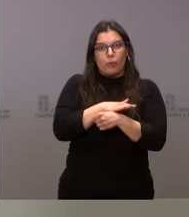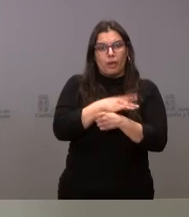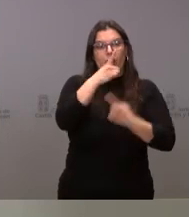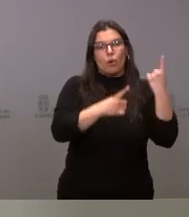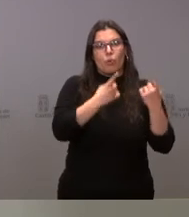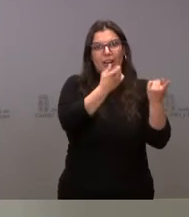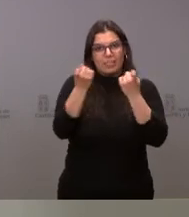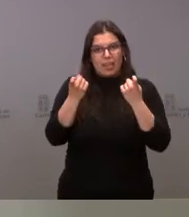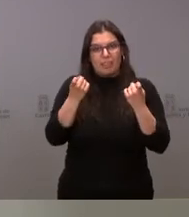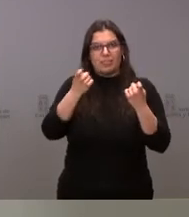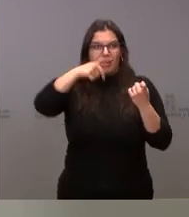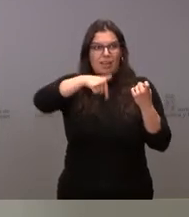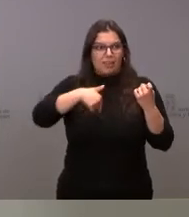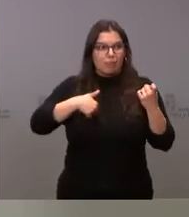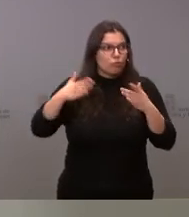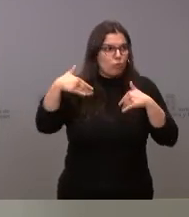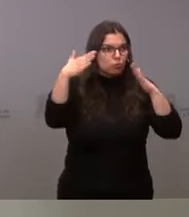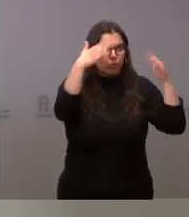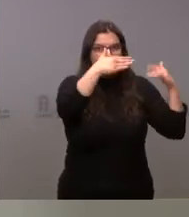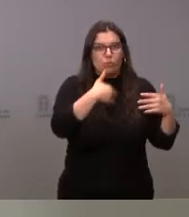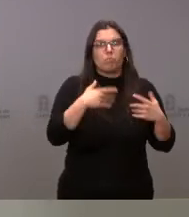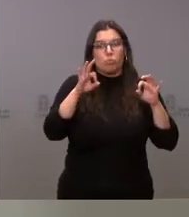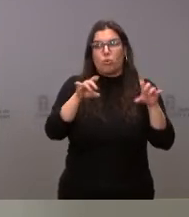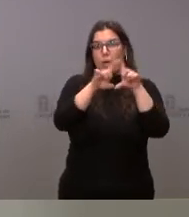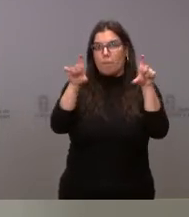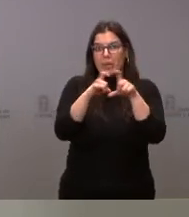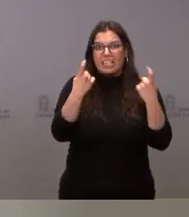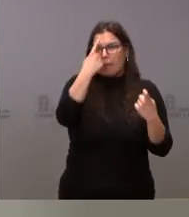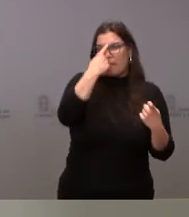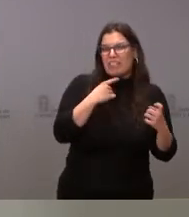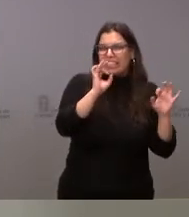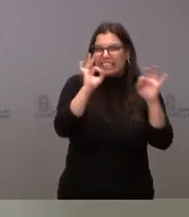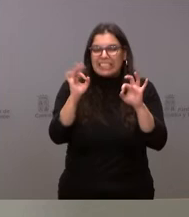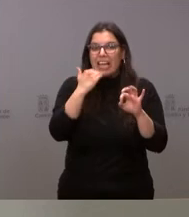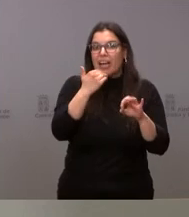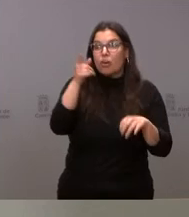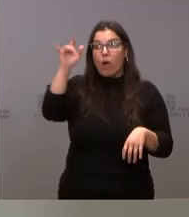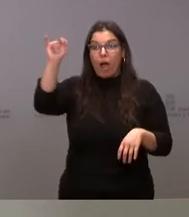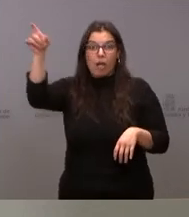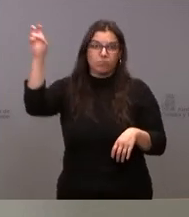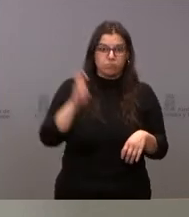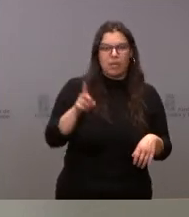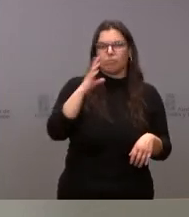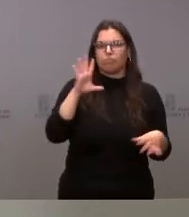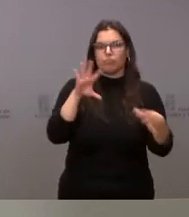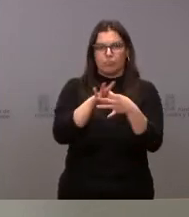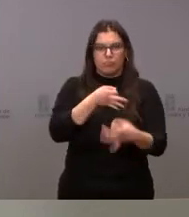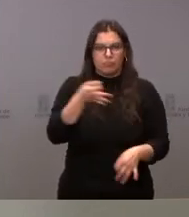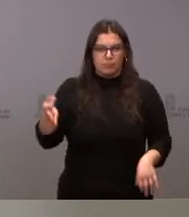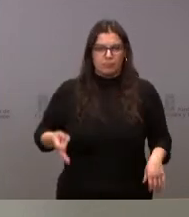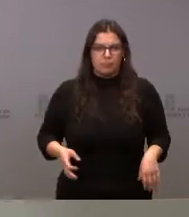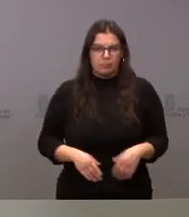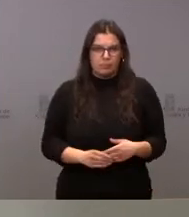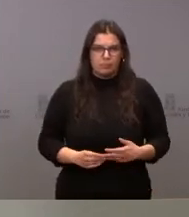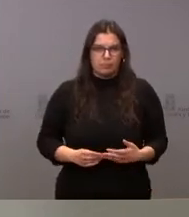necesidades de empresas que precisan algunos perfiles profesionales de los cuales carecemos en número suficiente en nuestra comunidad